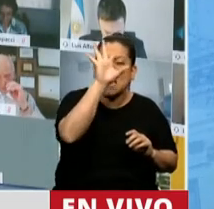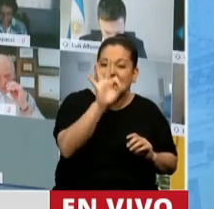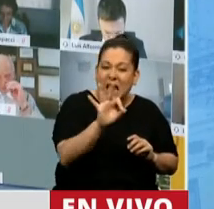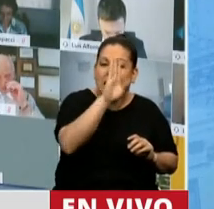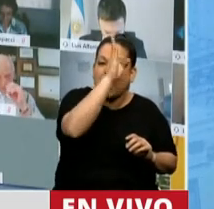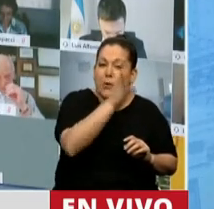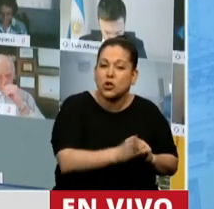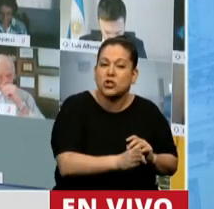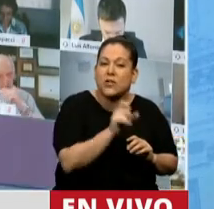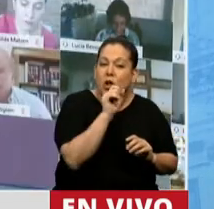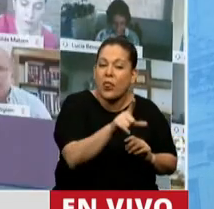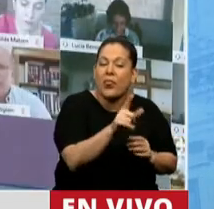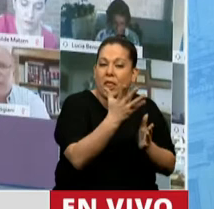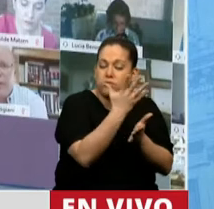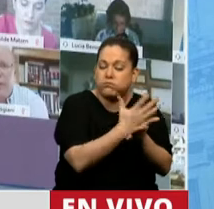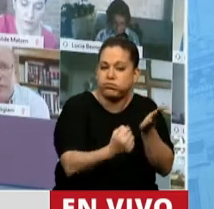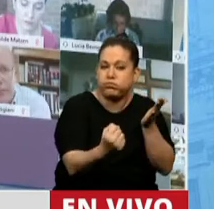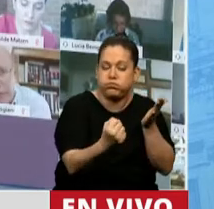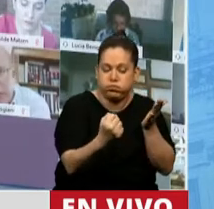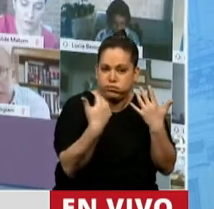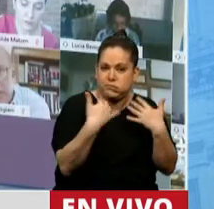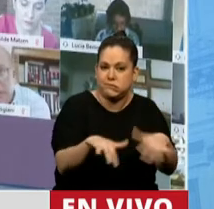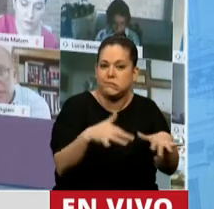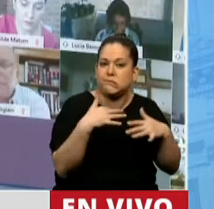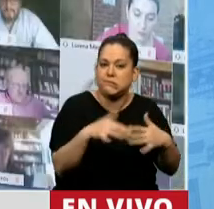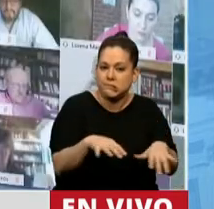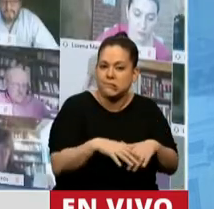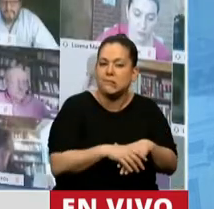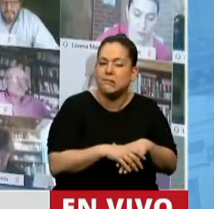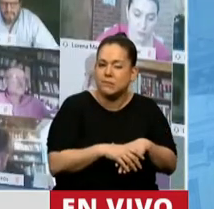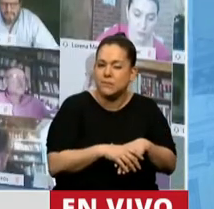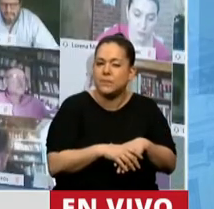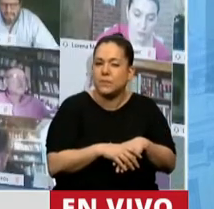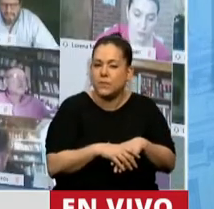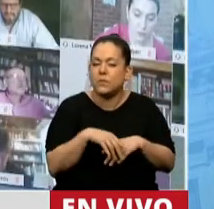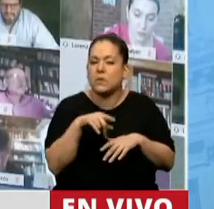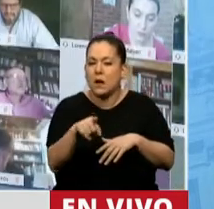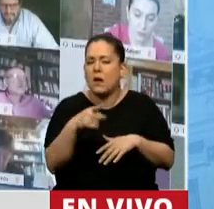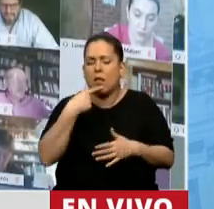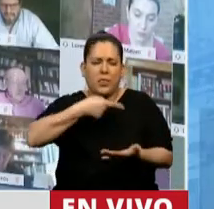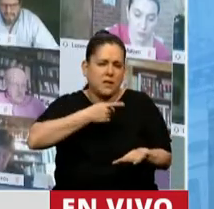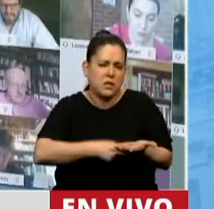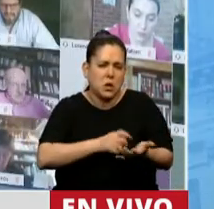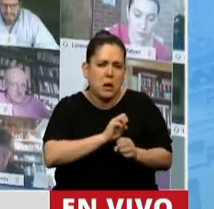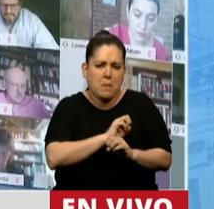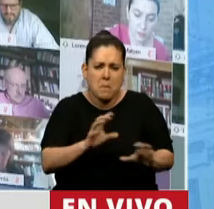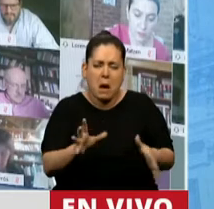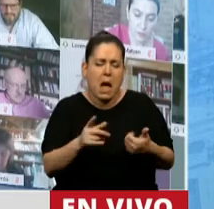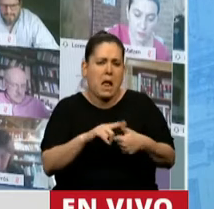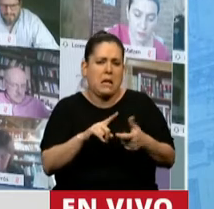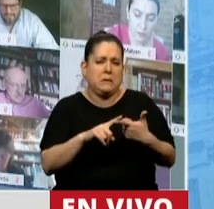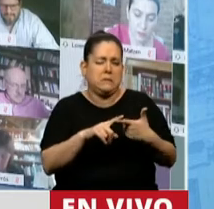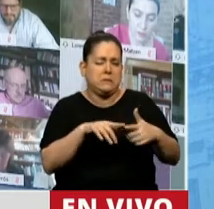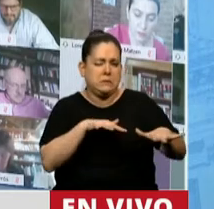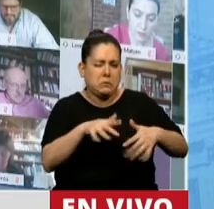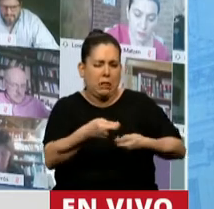el 70% de su patrimonio. Se lo estresó de tal manera, con pésimas decisiones, con ruinosas